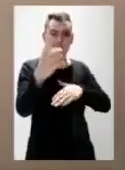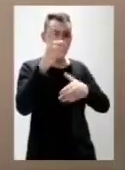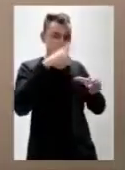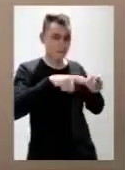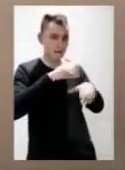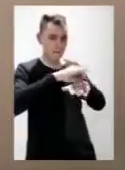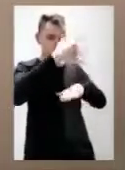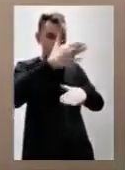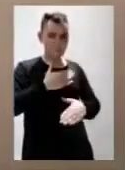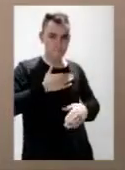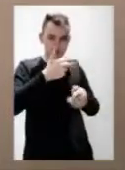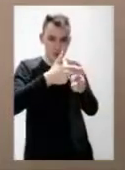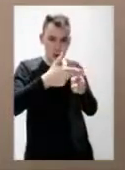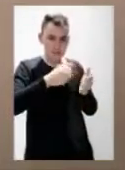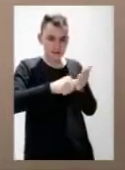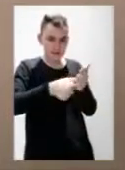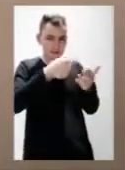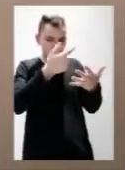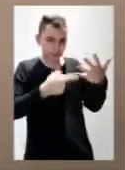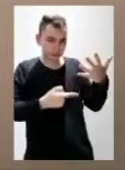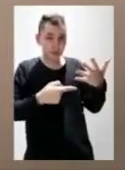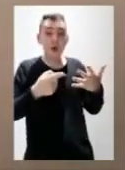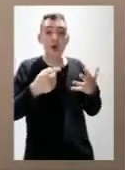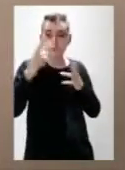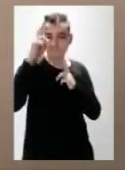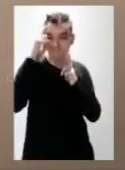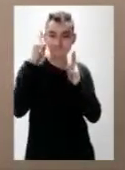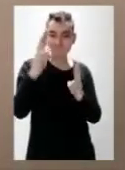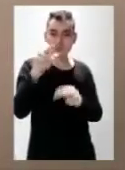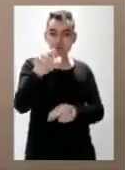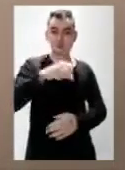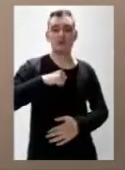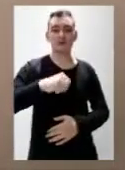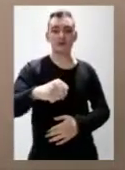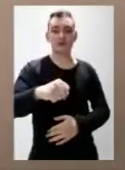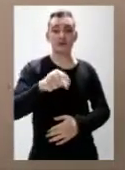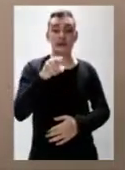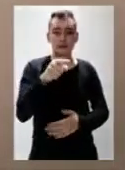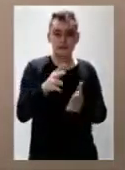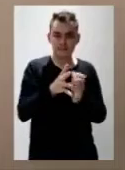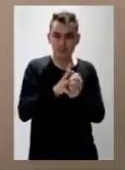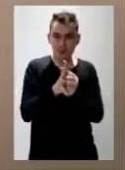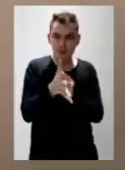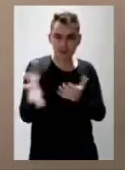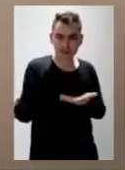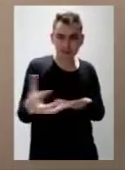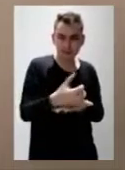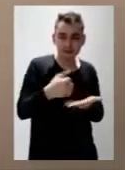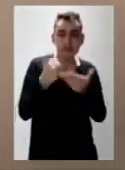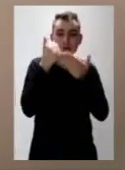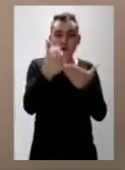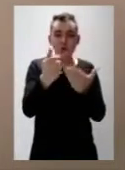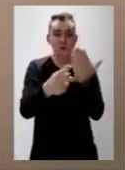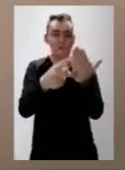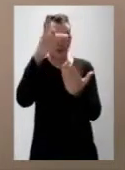Registrarse es el inicio del reconocimiento de tus derechos. Esta información permite planificar proyectos y programas con